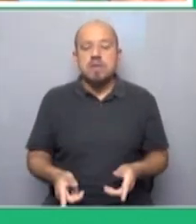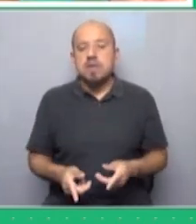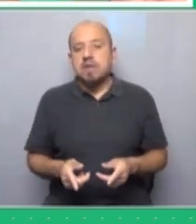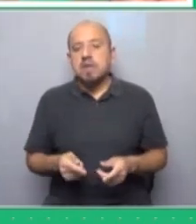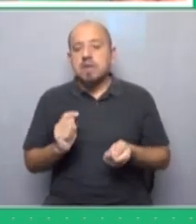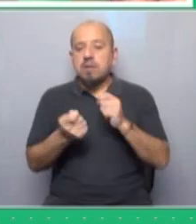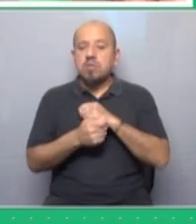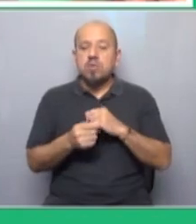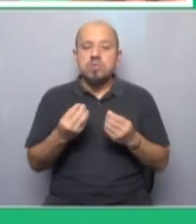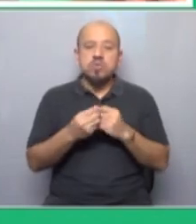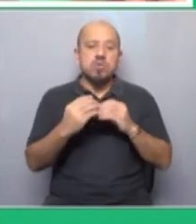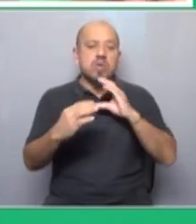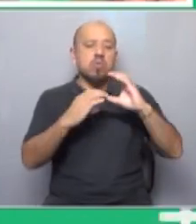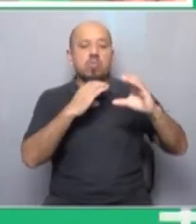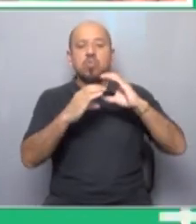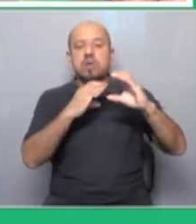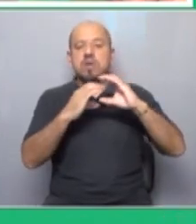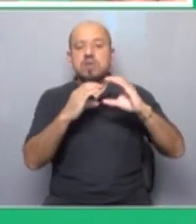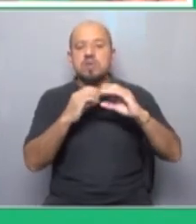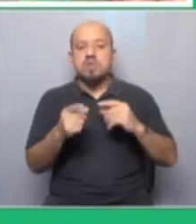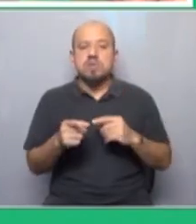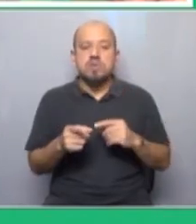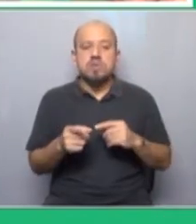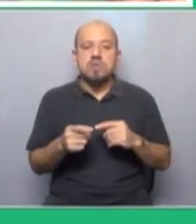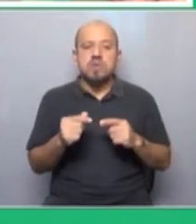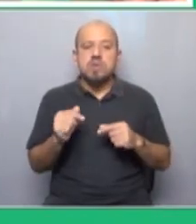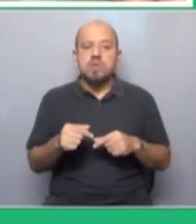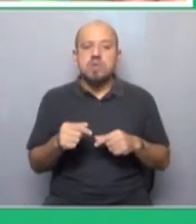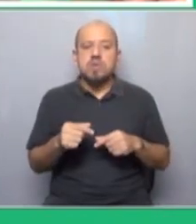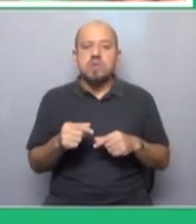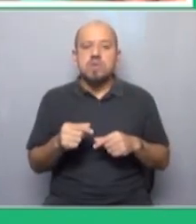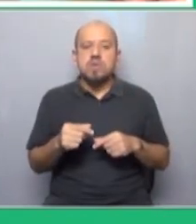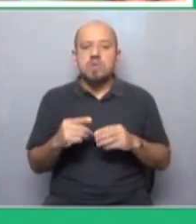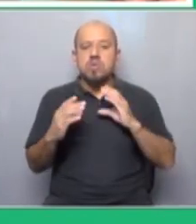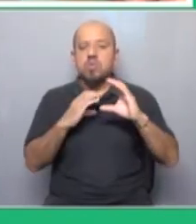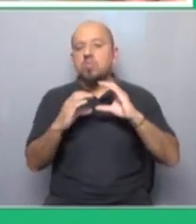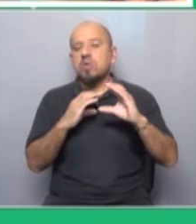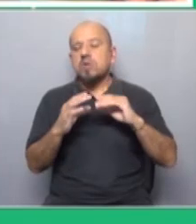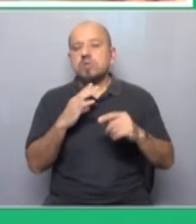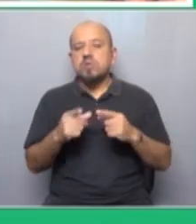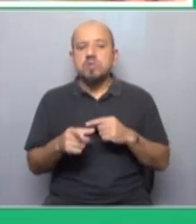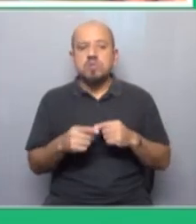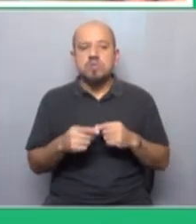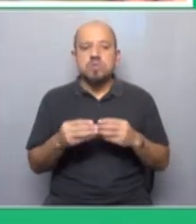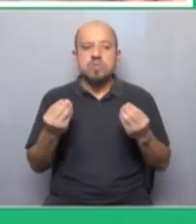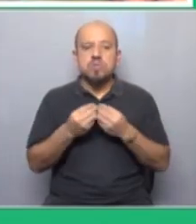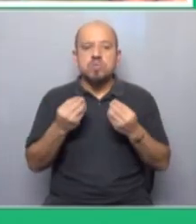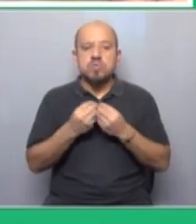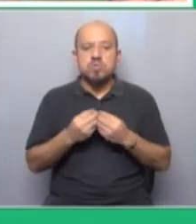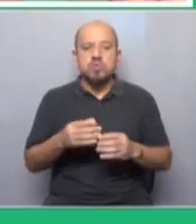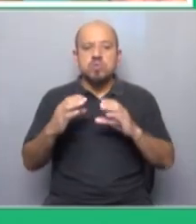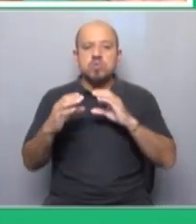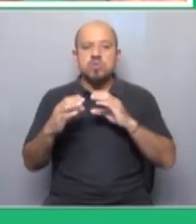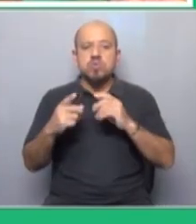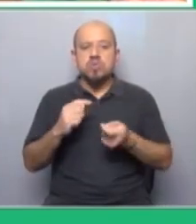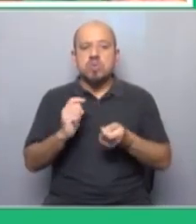sin duda la comunicación debe ser la que hoy nos trae esa mayor cantidad de innovación y de cambio y la sensación